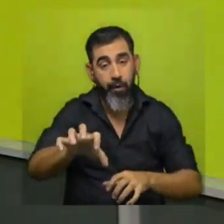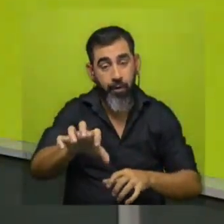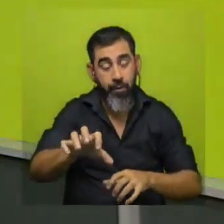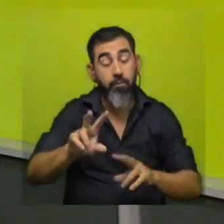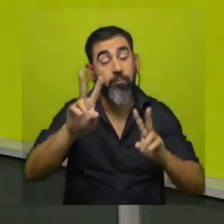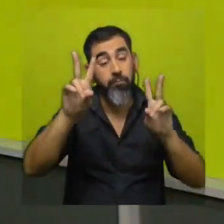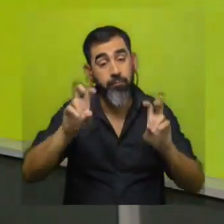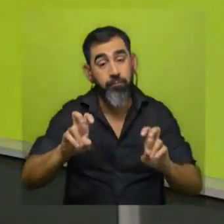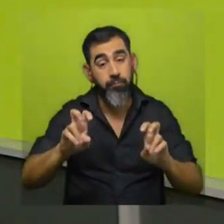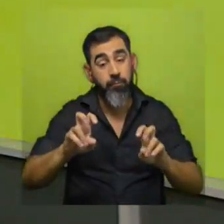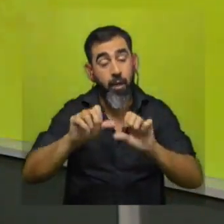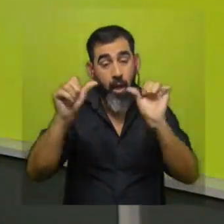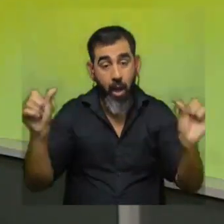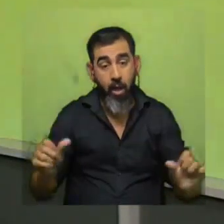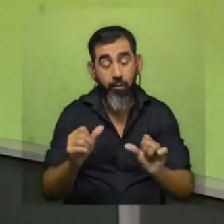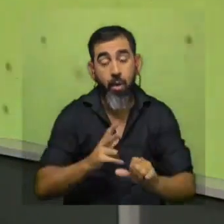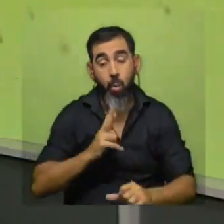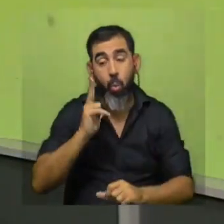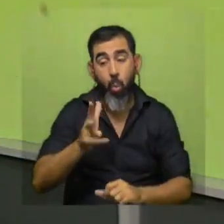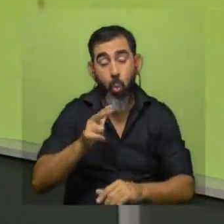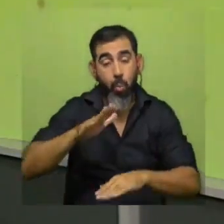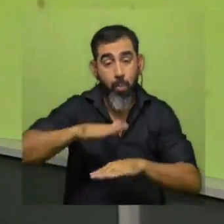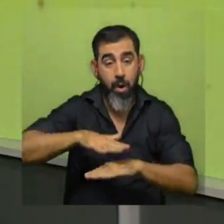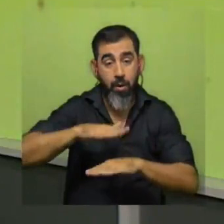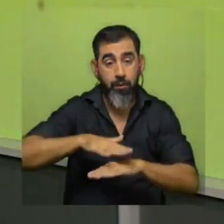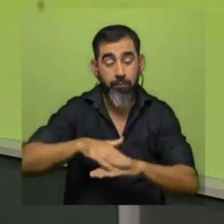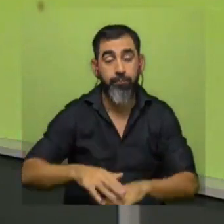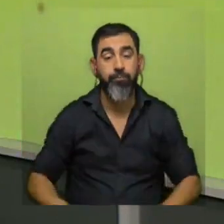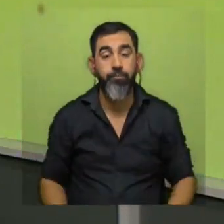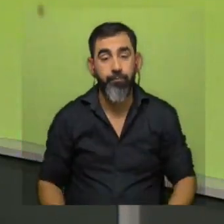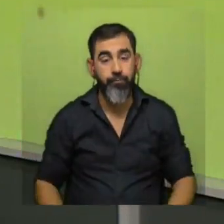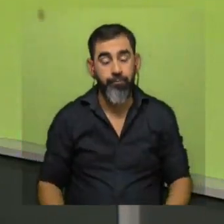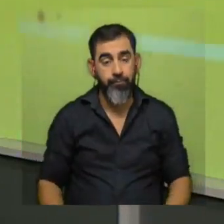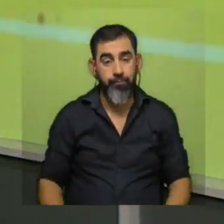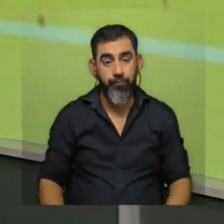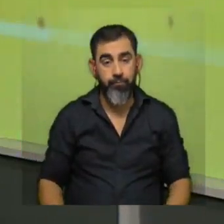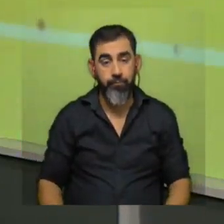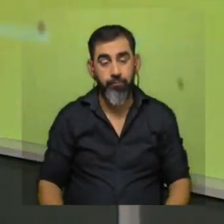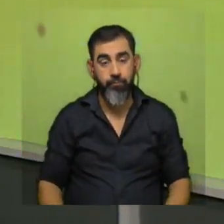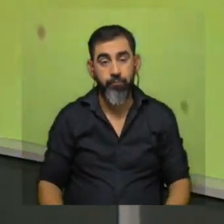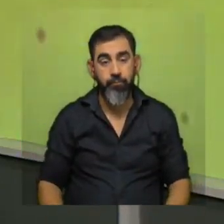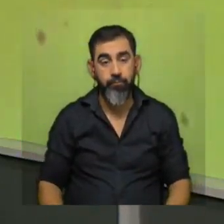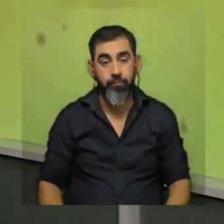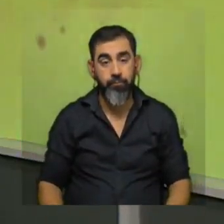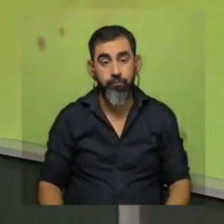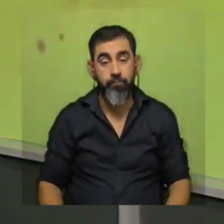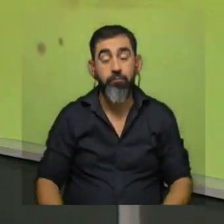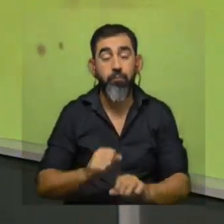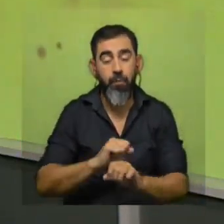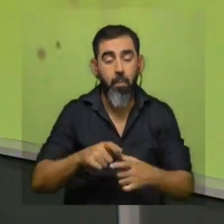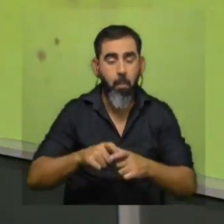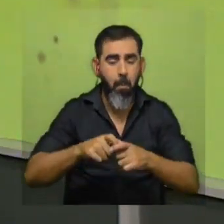resultado de la actividad humana que bueno se ha venido nutriendo estas aguas y permitiendo que cada vez más